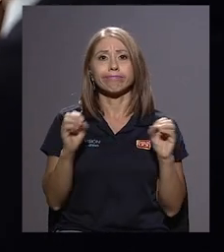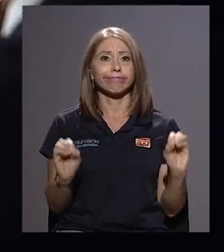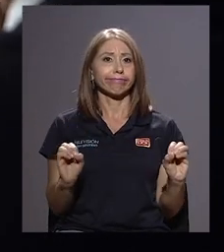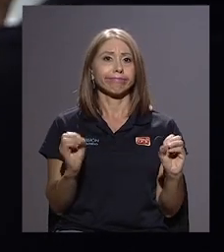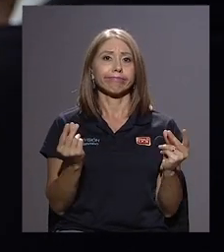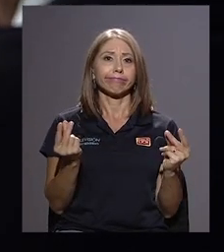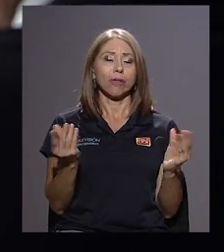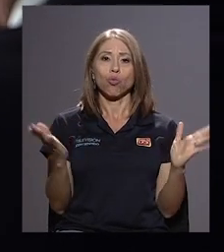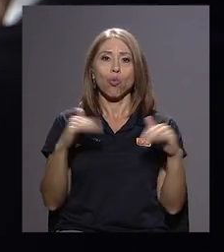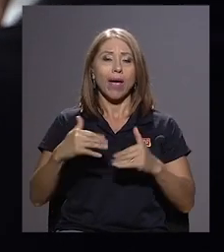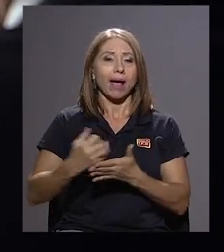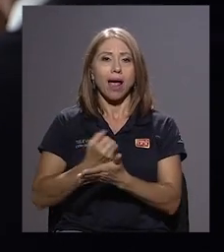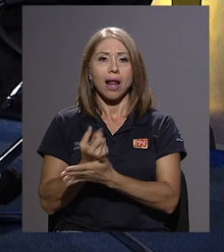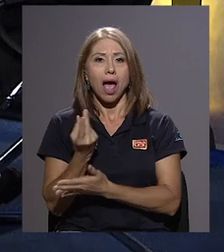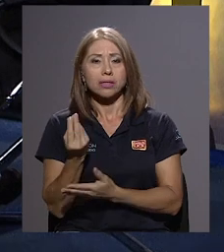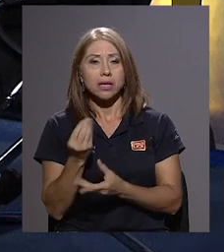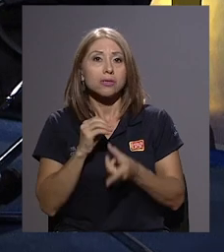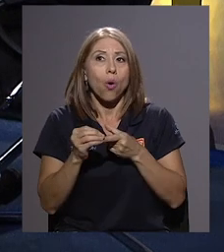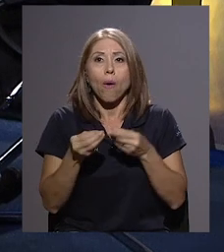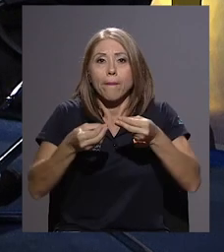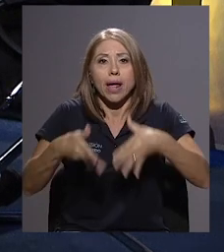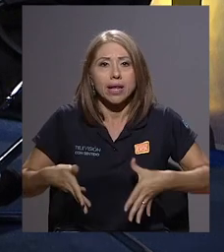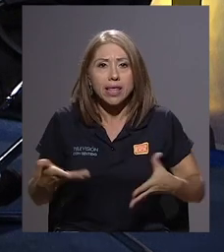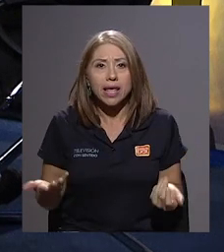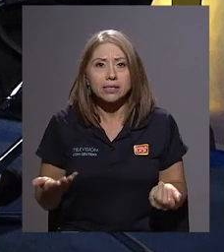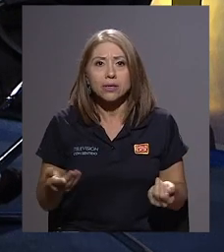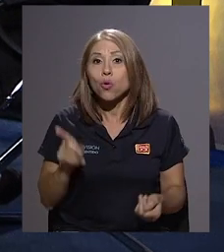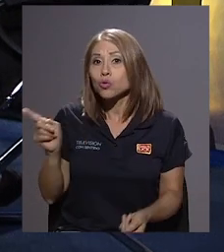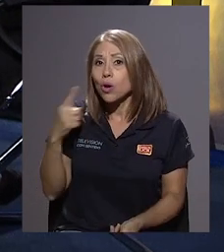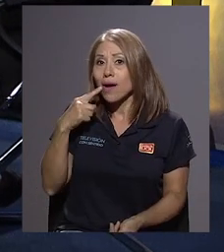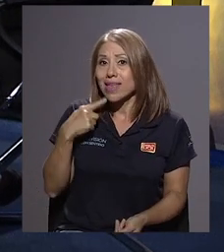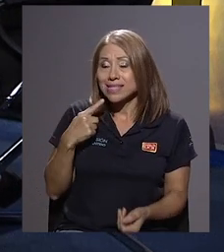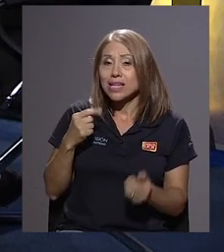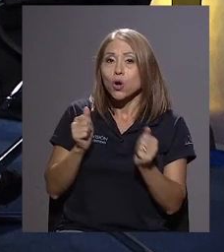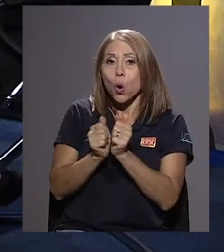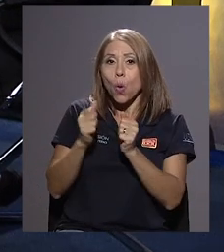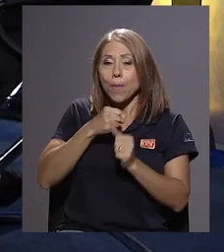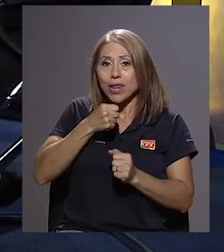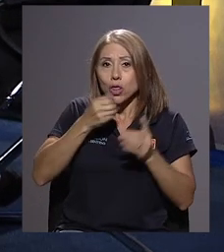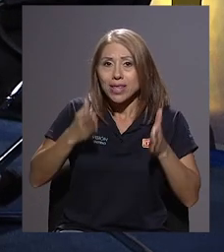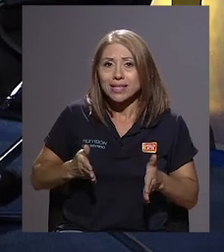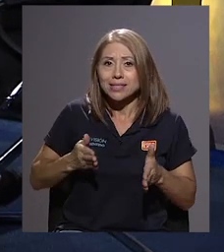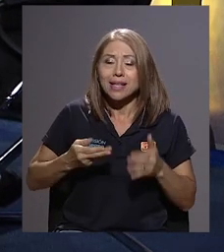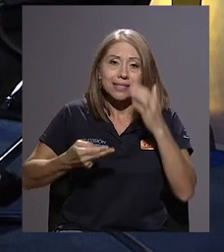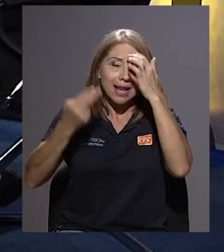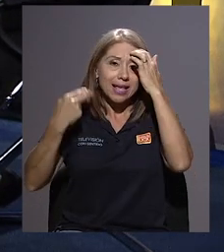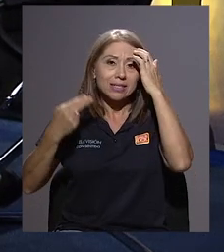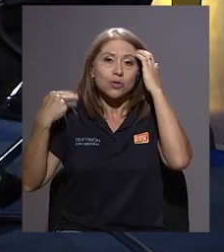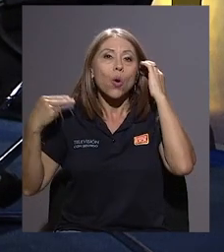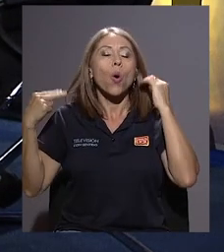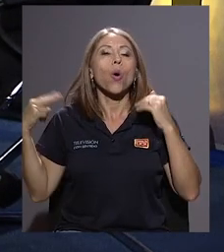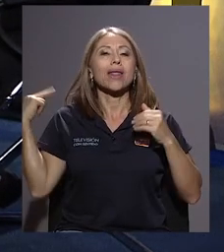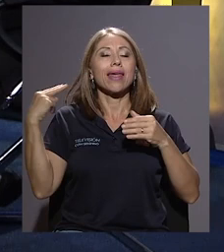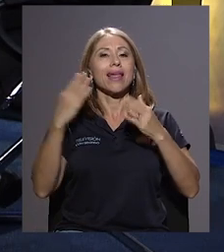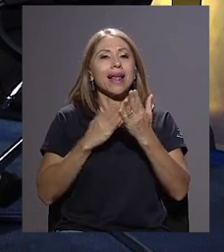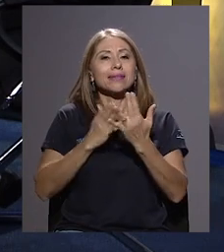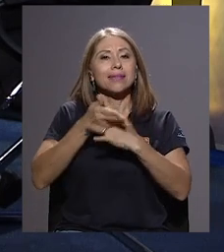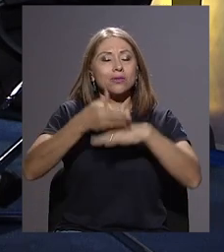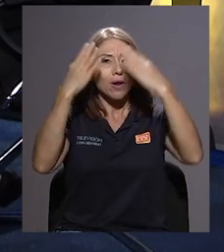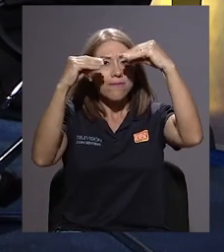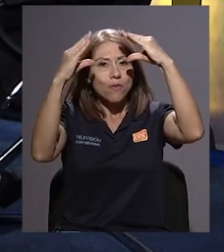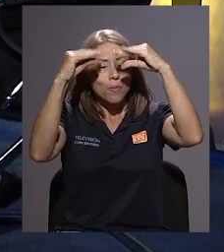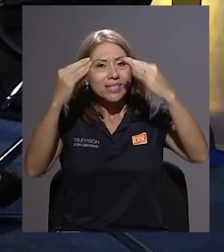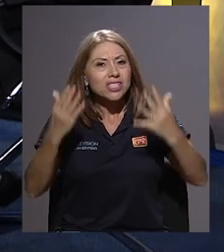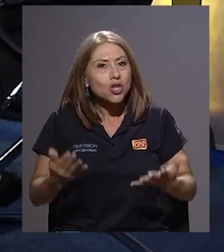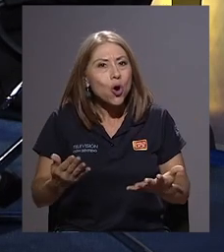tienen ganancias o que tienen pérdidas. Entonces, y usted lo acaba de decir con los periodistas, la historia del acceso a la información es,